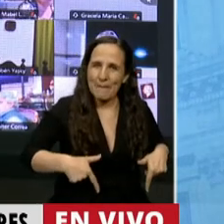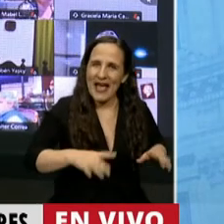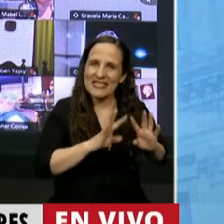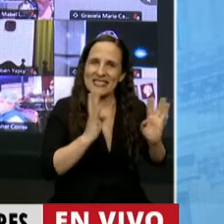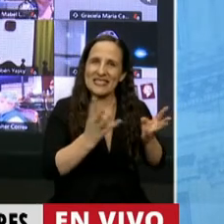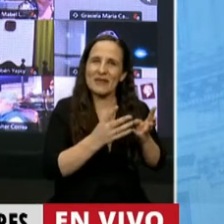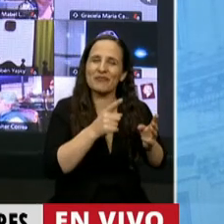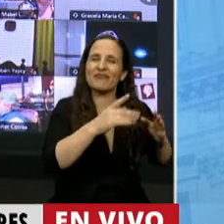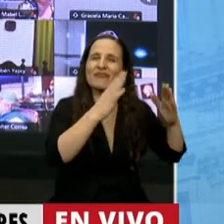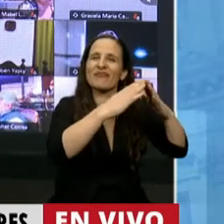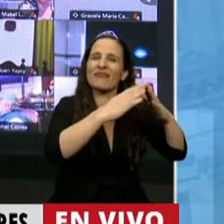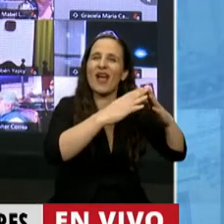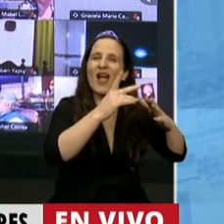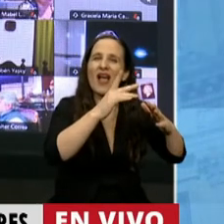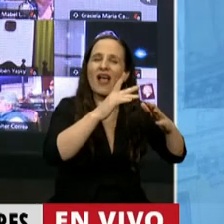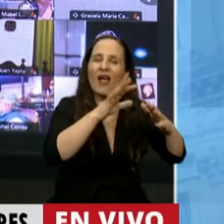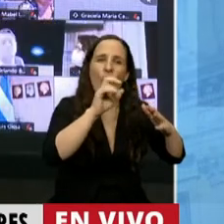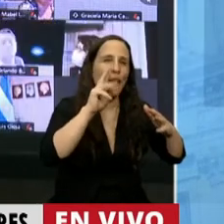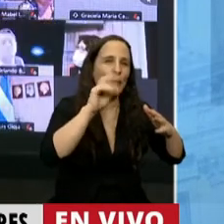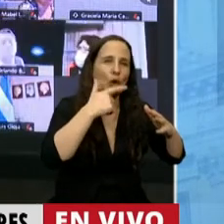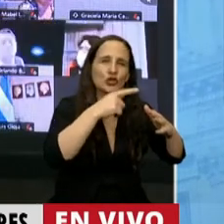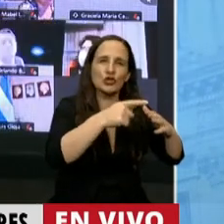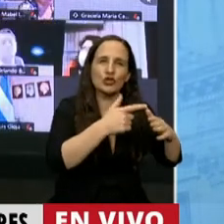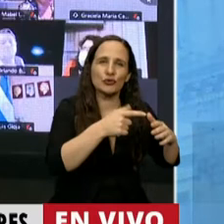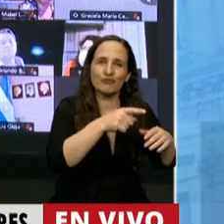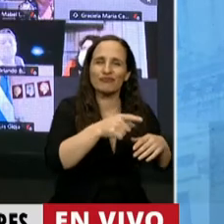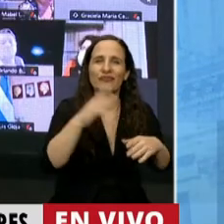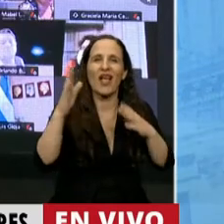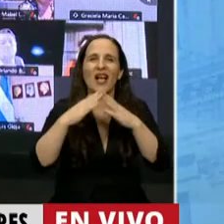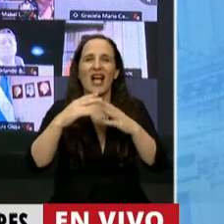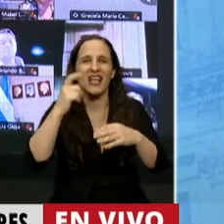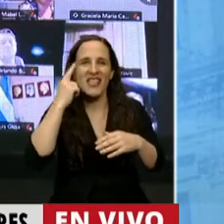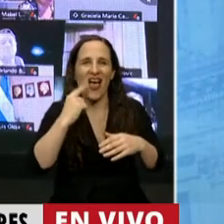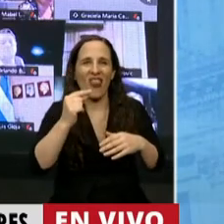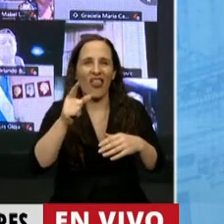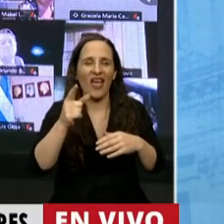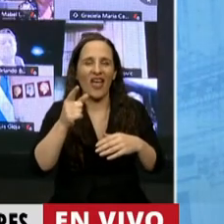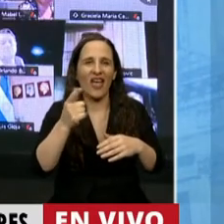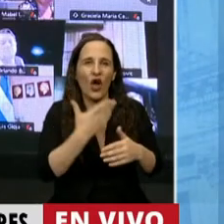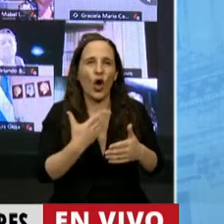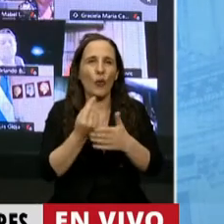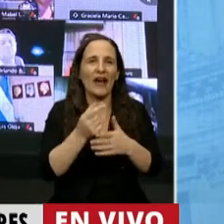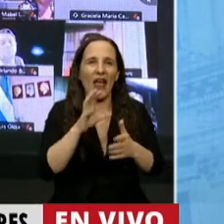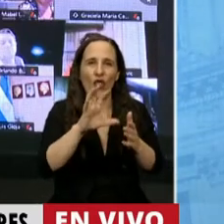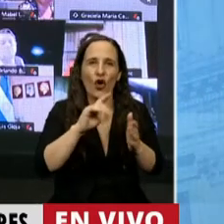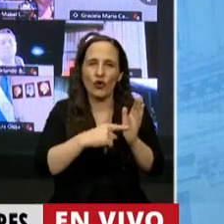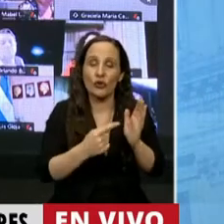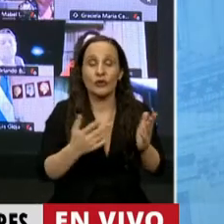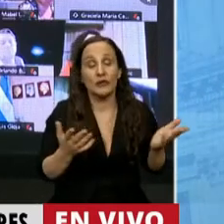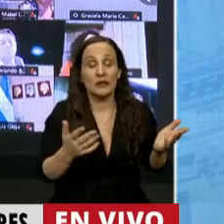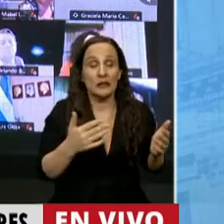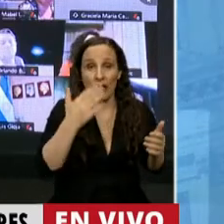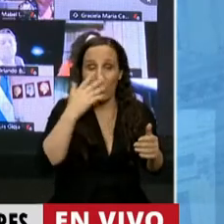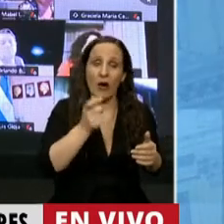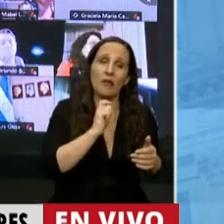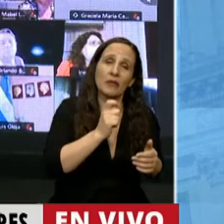¿La Quinta de Olivos? Cuando rodeaban la casa del gobernador Axel Kicillof. Bueno, hicieron después una conferencia de prensa y dijeron, bueno, le